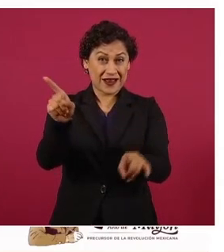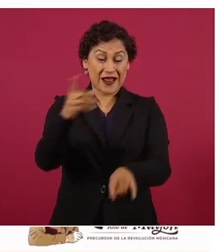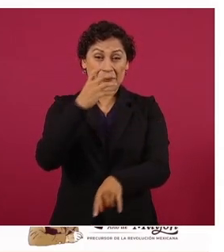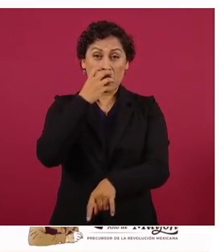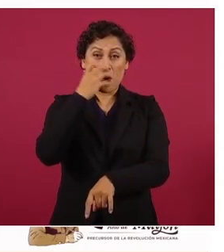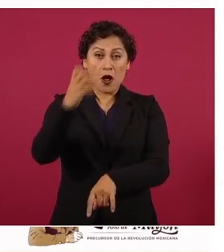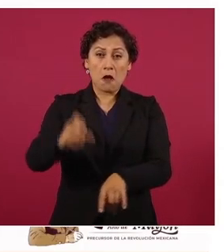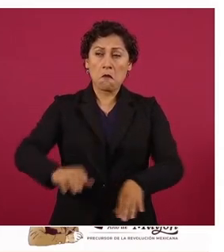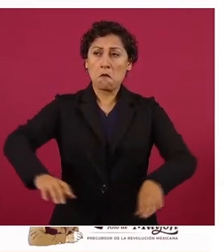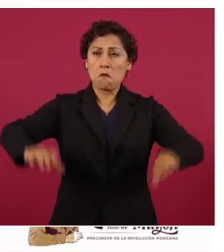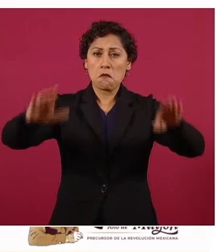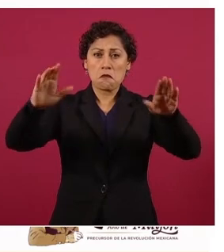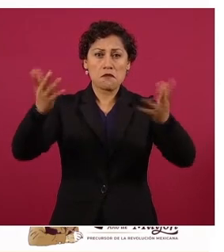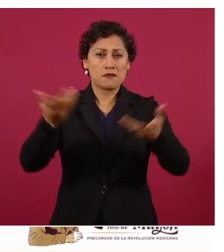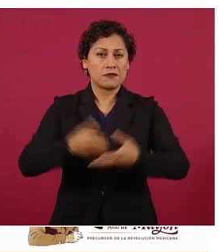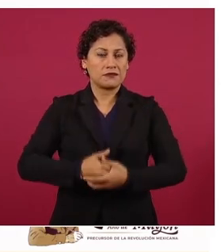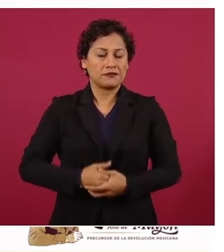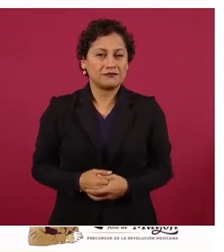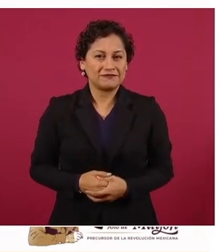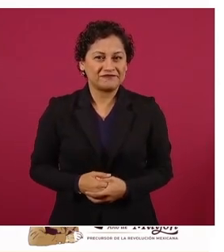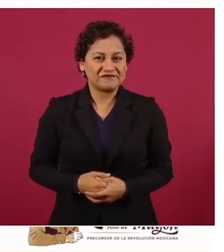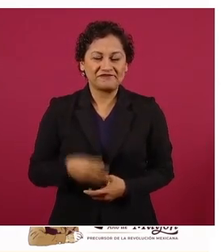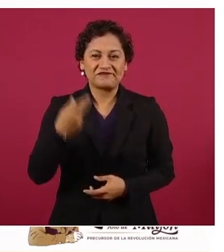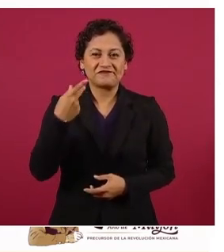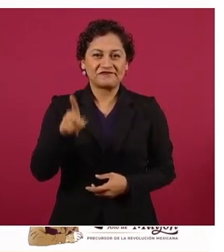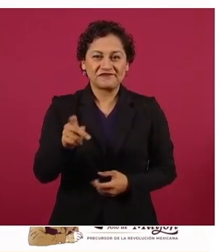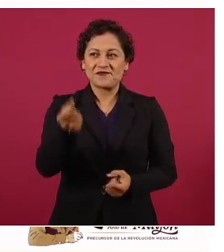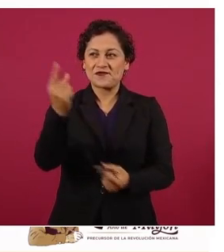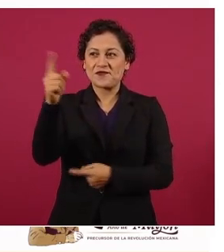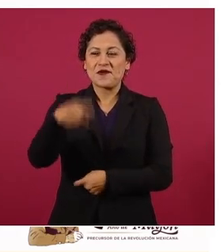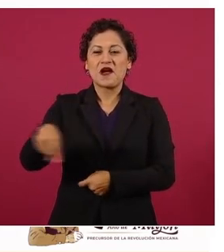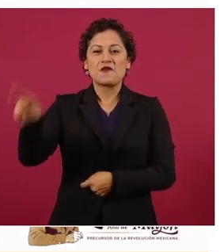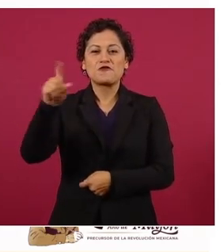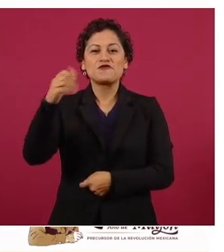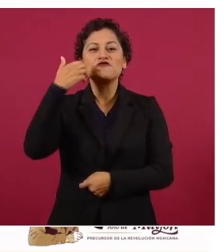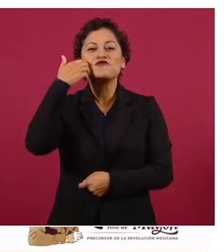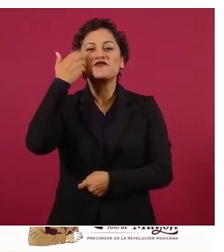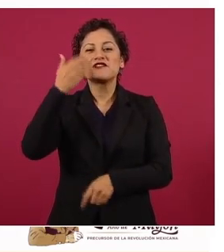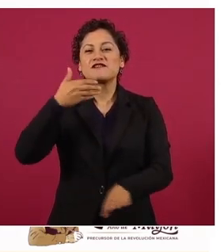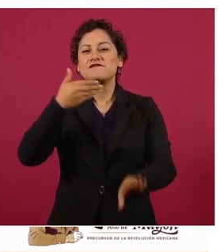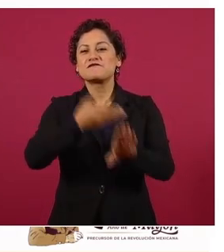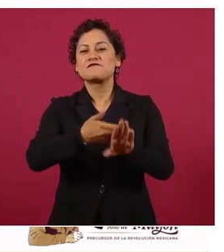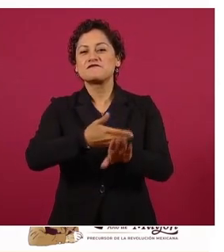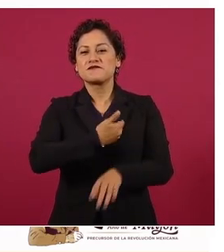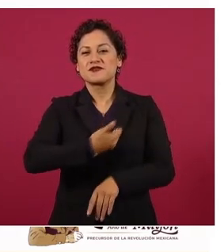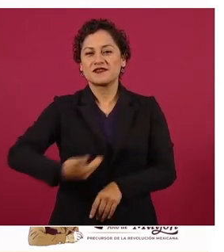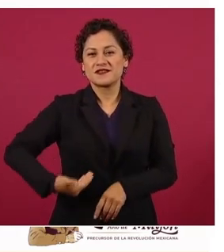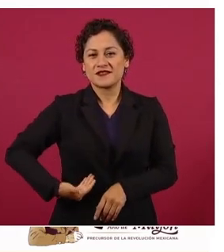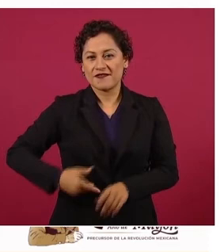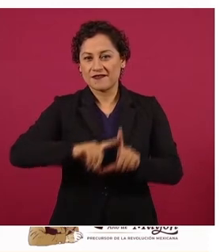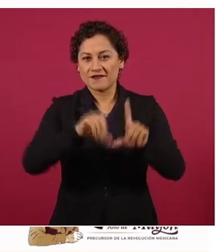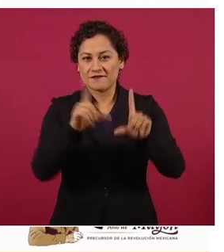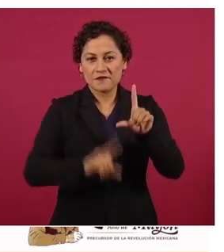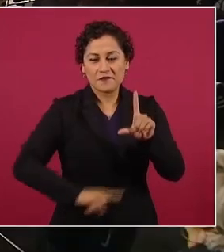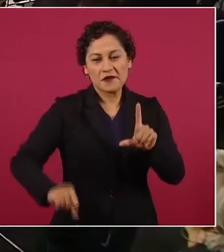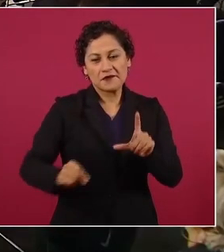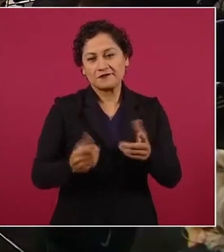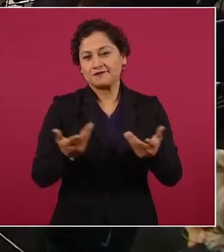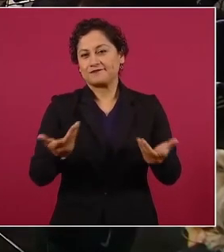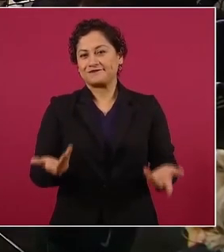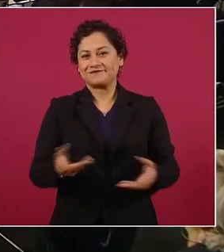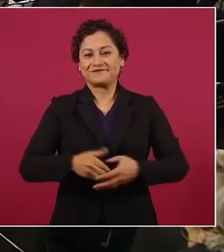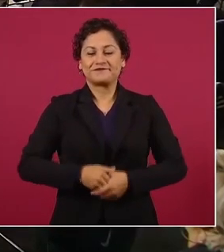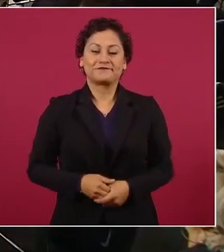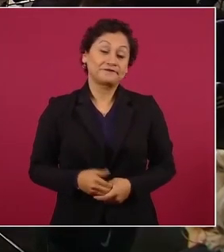Pero todo en aras de difamar al presidente de la República. Y bueno, con esto